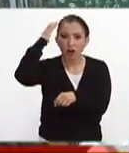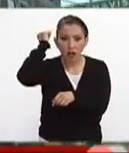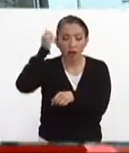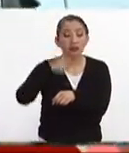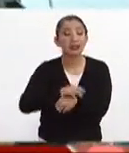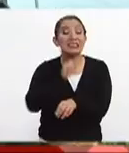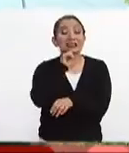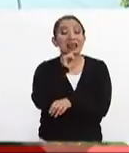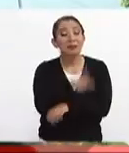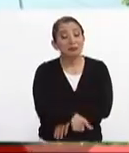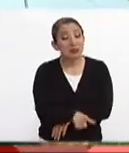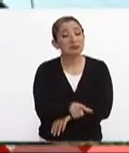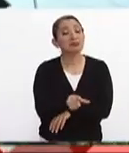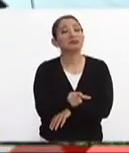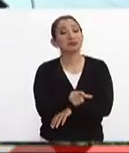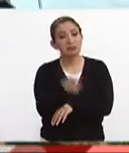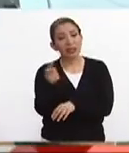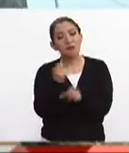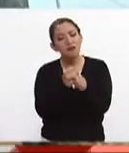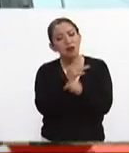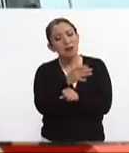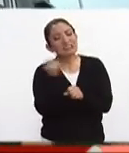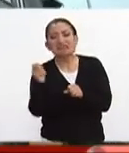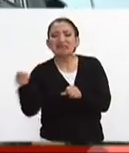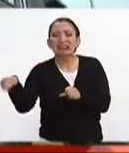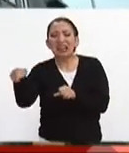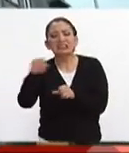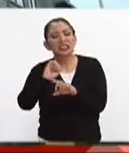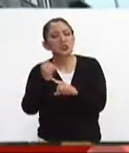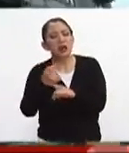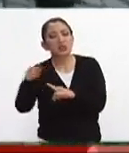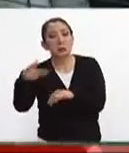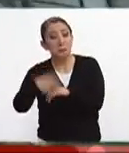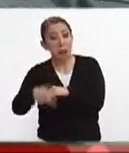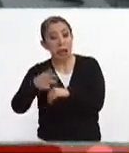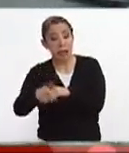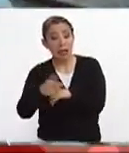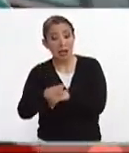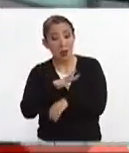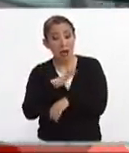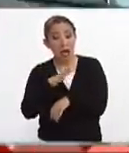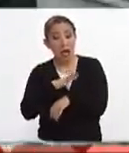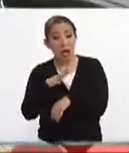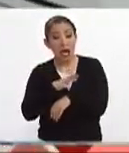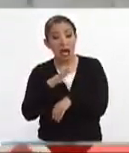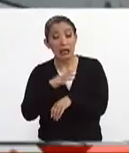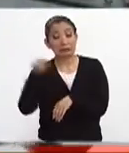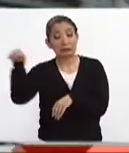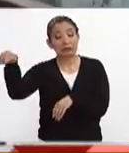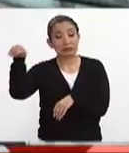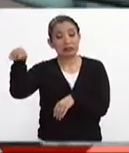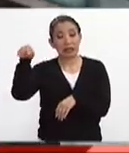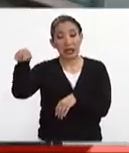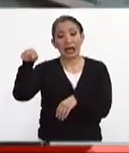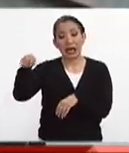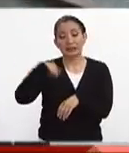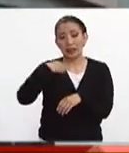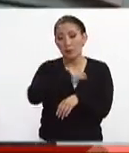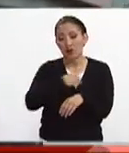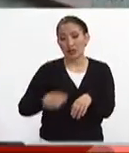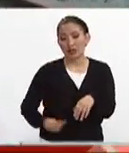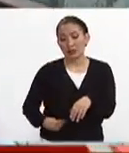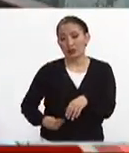y sobre todo informarnos de esta situación de riesgo que se está presentando ahí en este